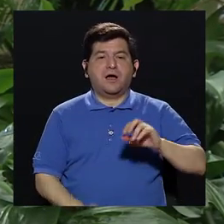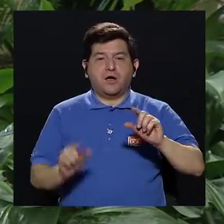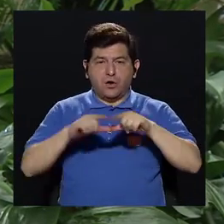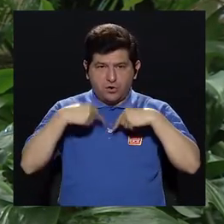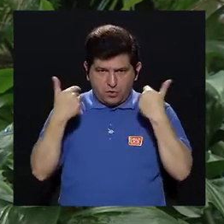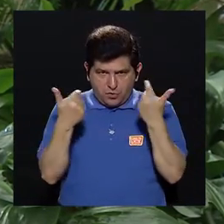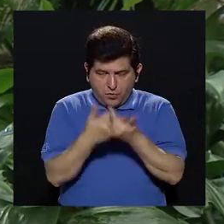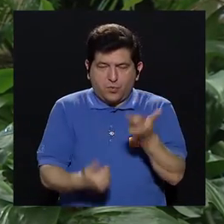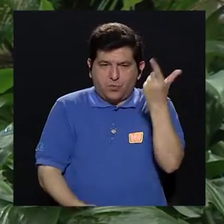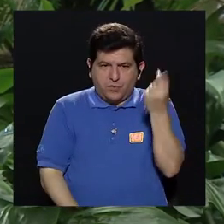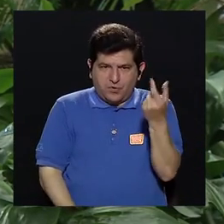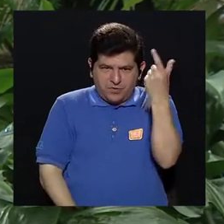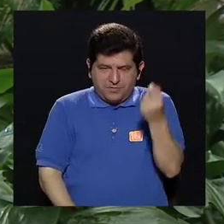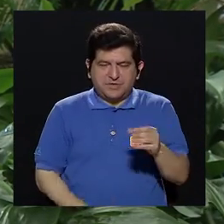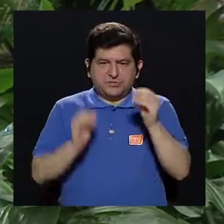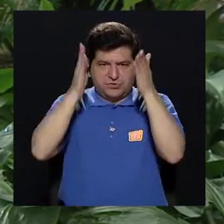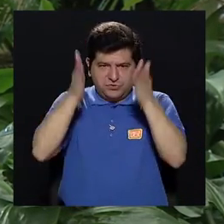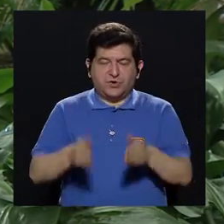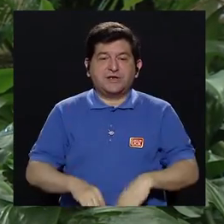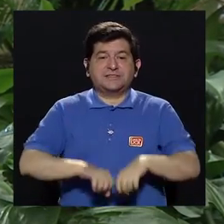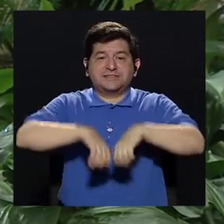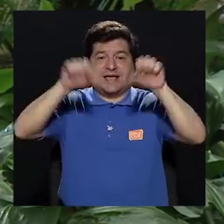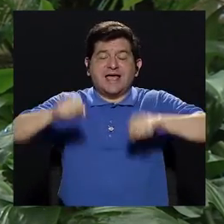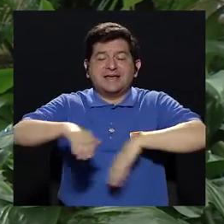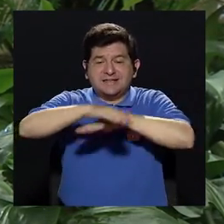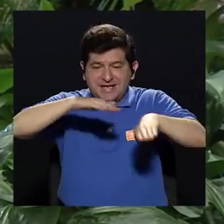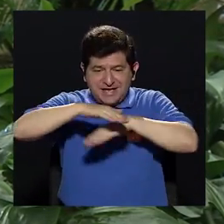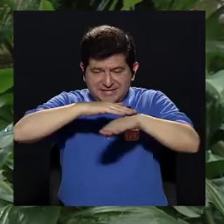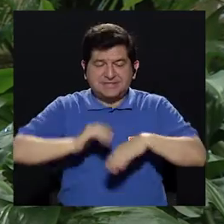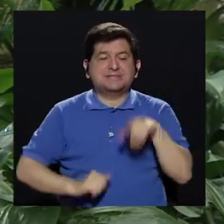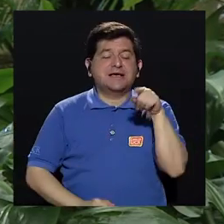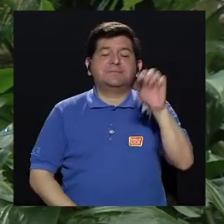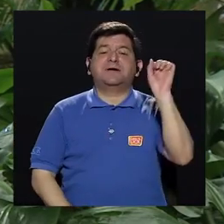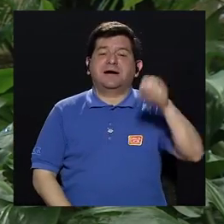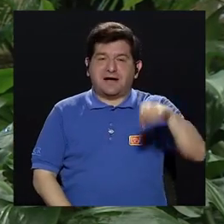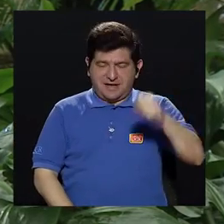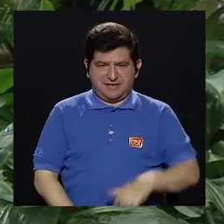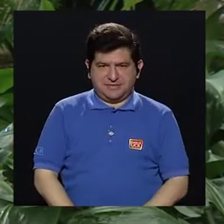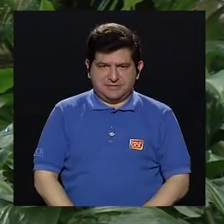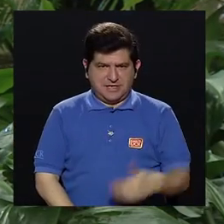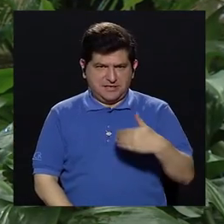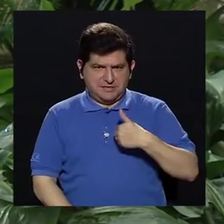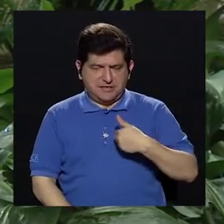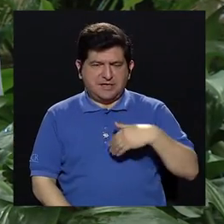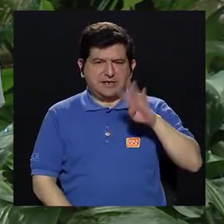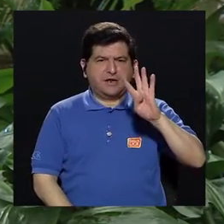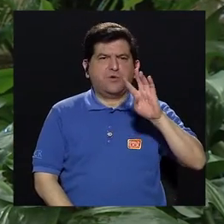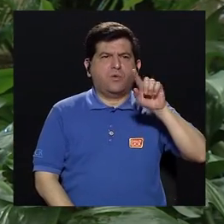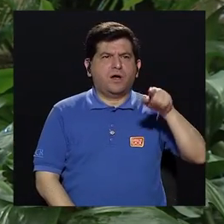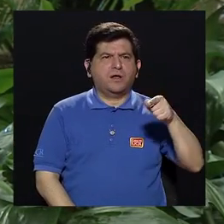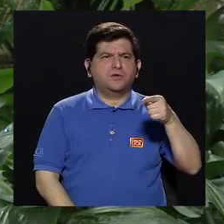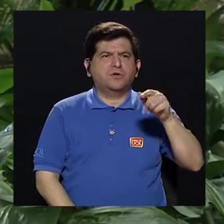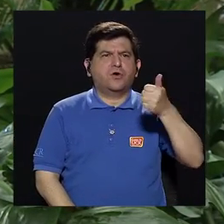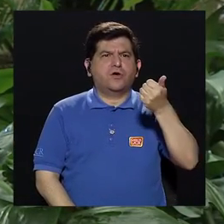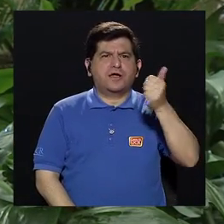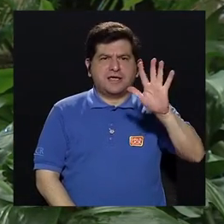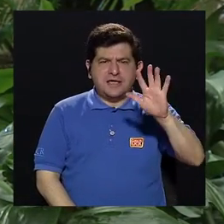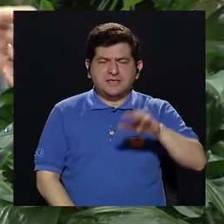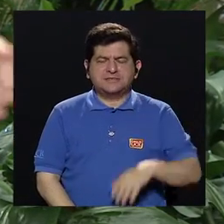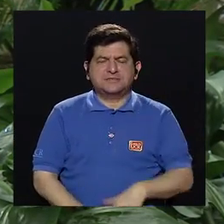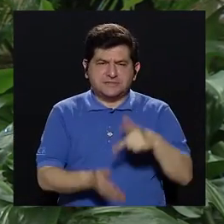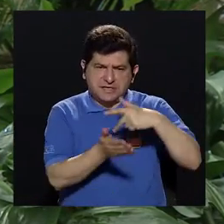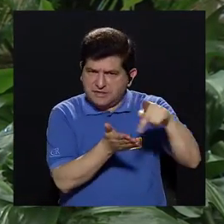magisterio que administra un régimen básico que ahí sí, ellos en vez de tener 4.15 de